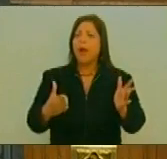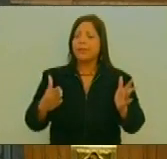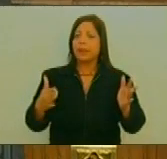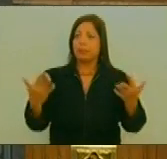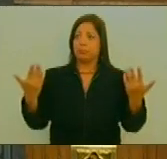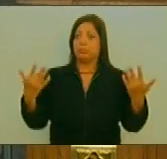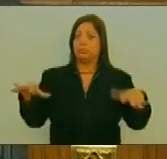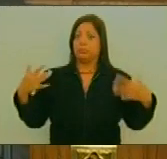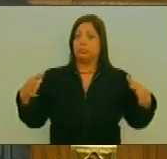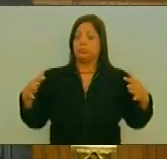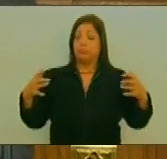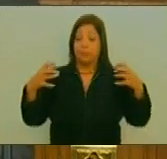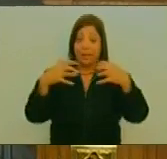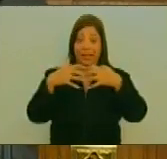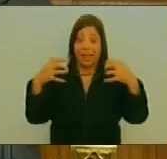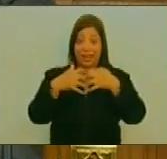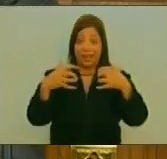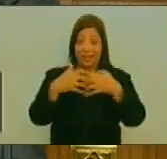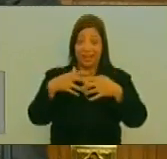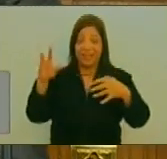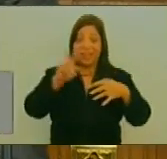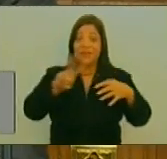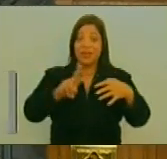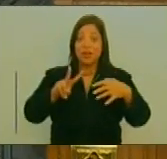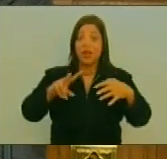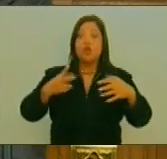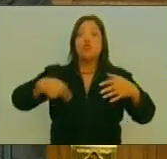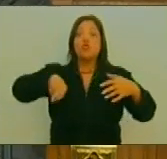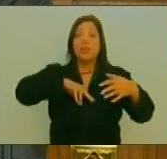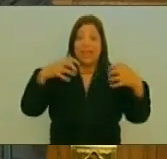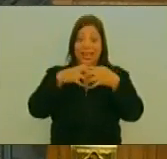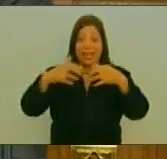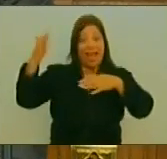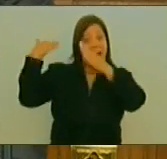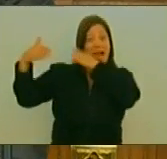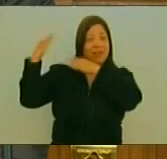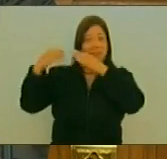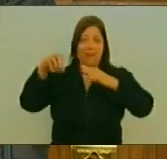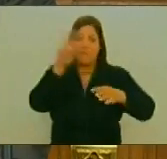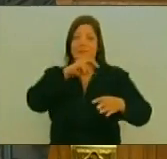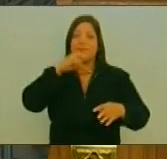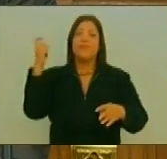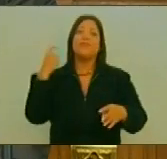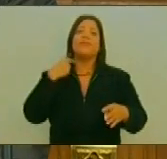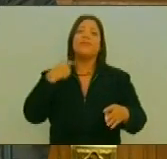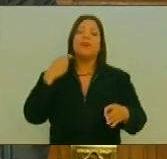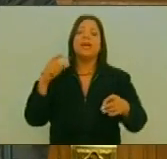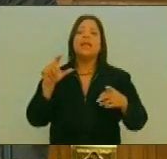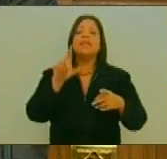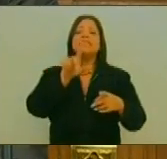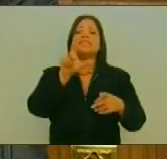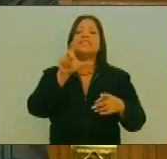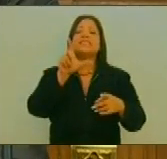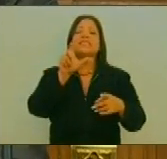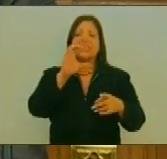Nuestra guerra Y nuestras guerras Eran guerras civiles